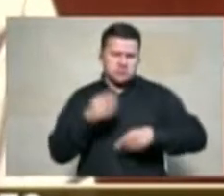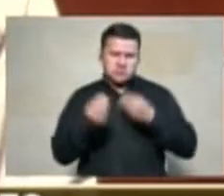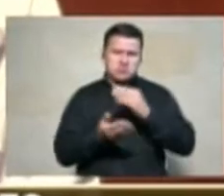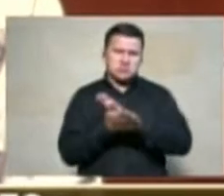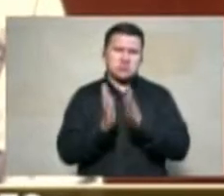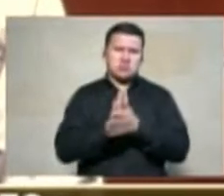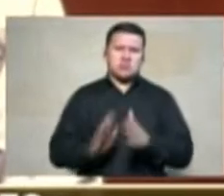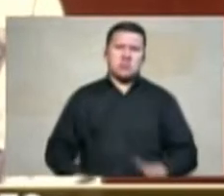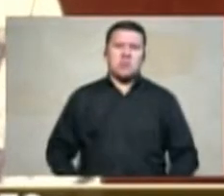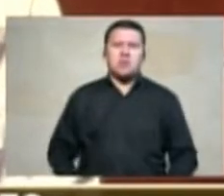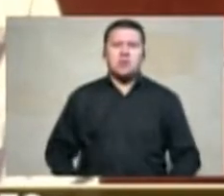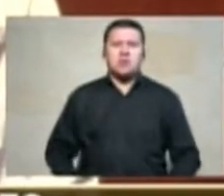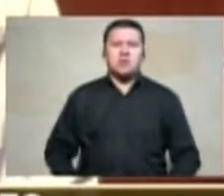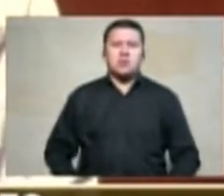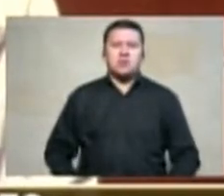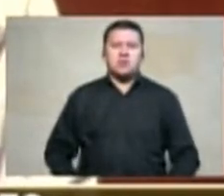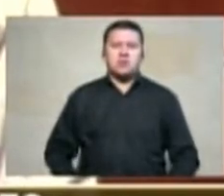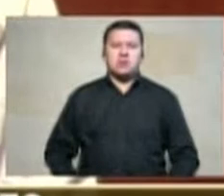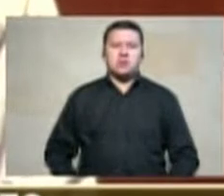de paz